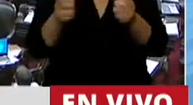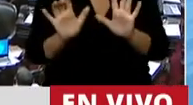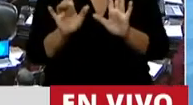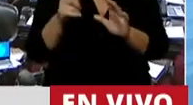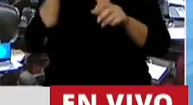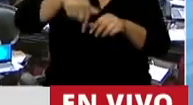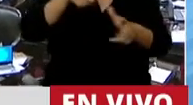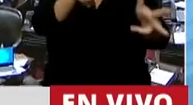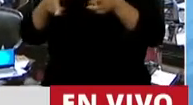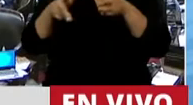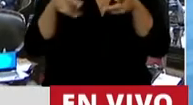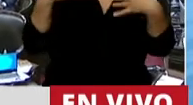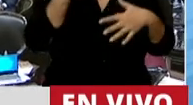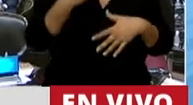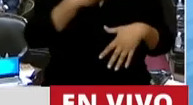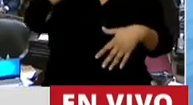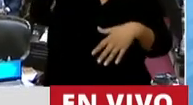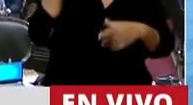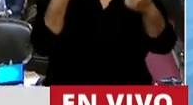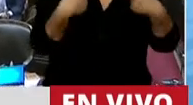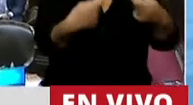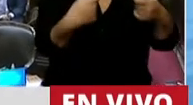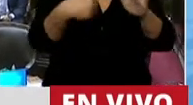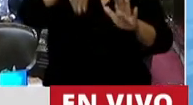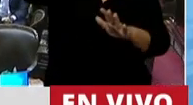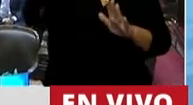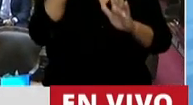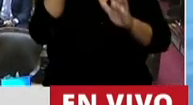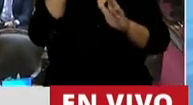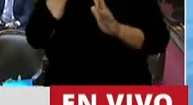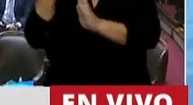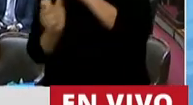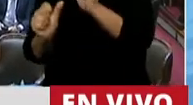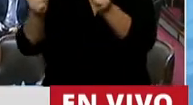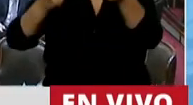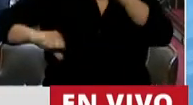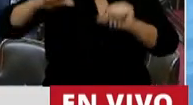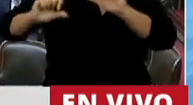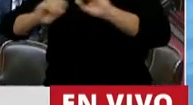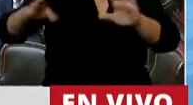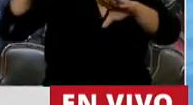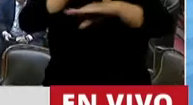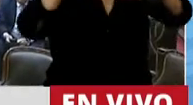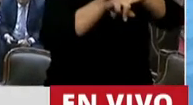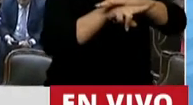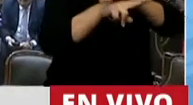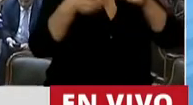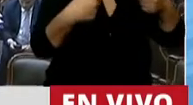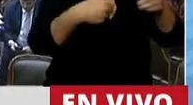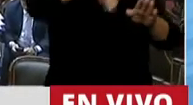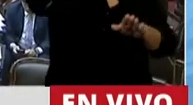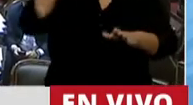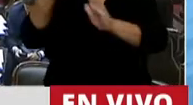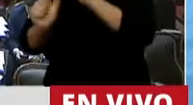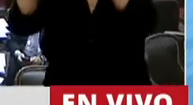dijo acá también que es más costoso para el Estado recibir abortos mal practicados que llegar a tiempo. En cuarto lugar,